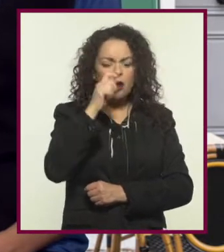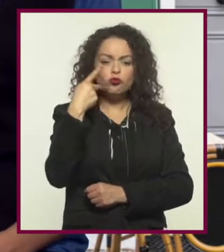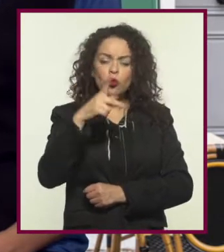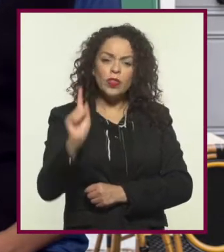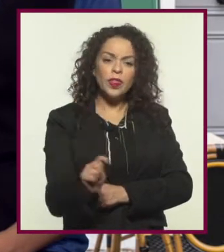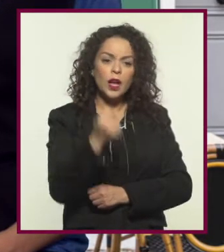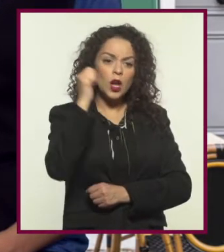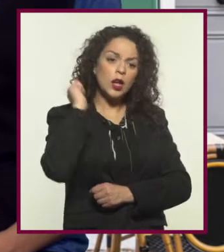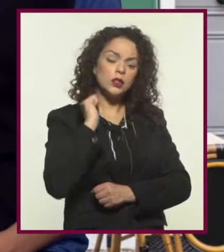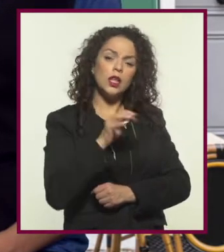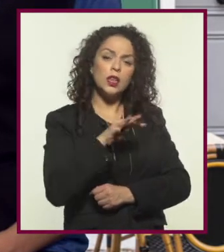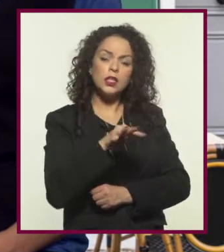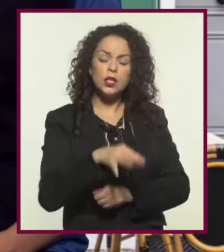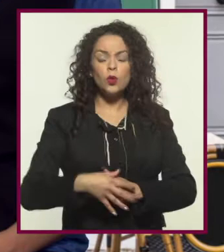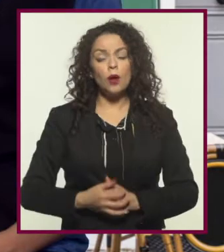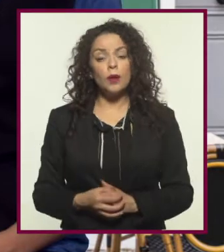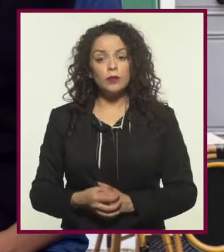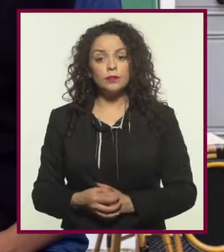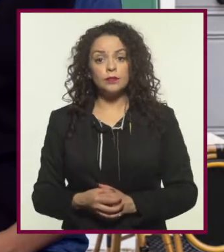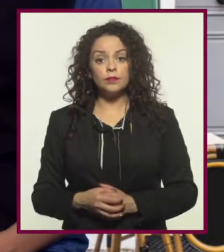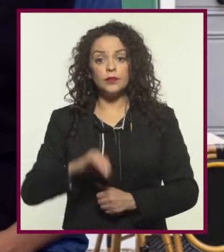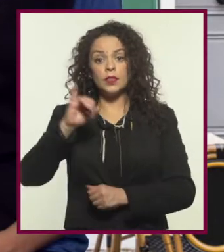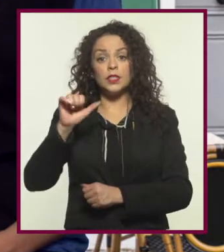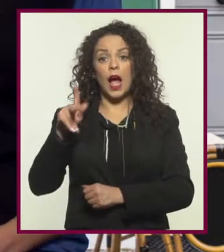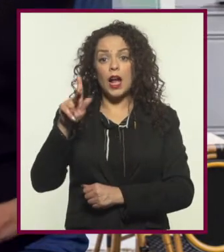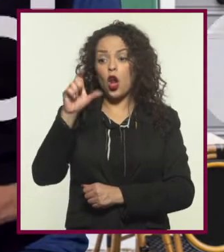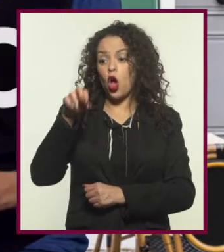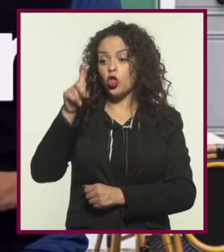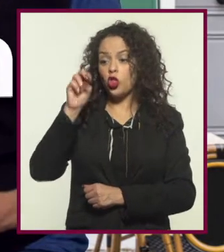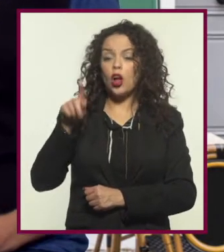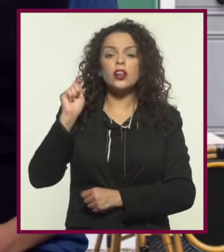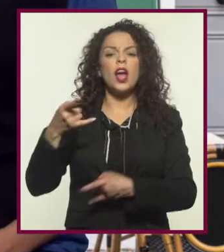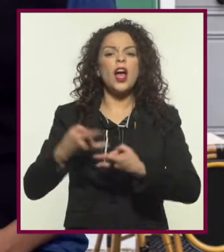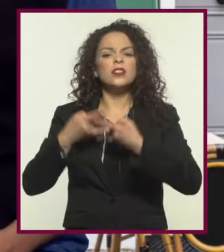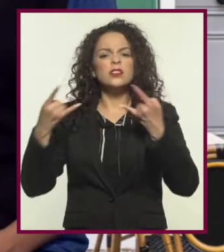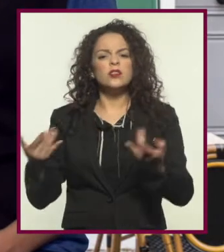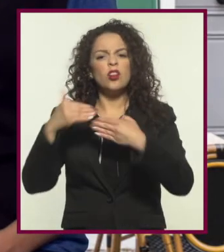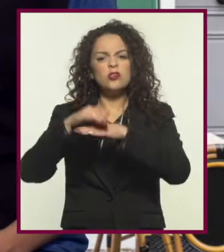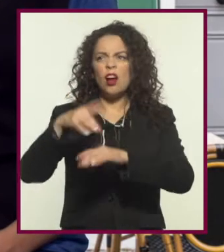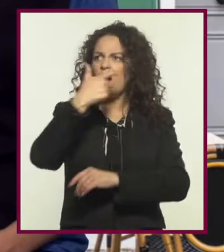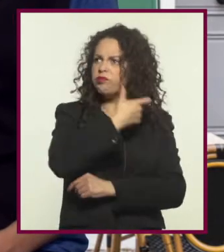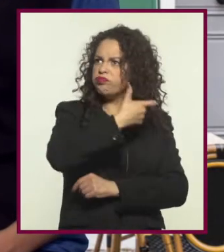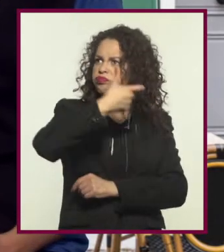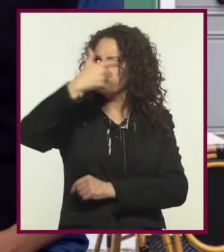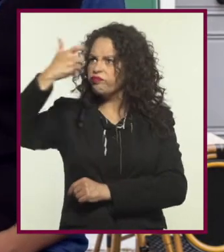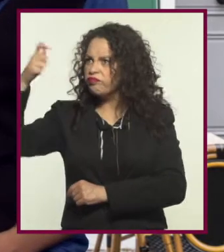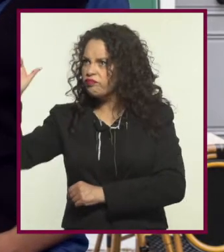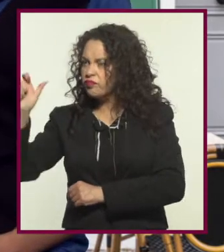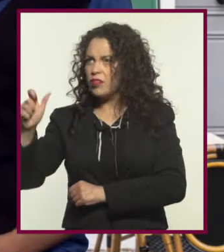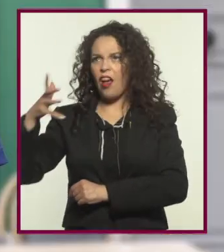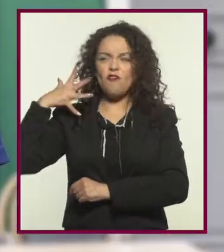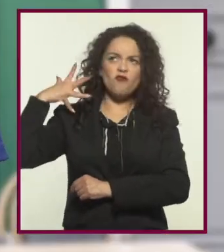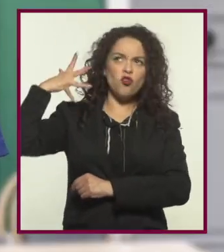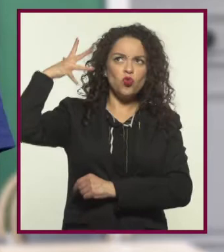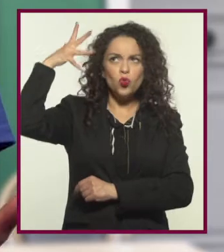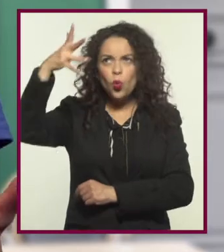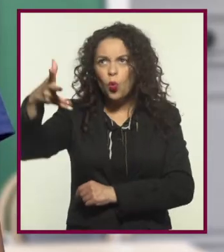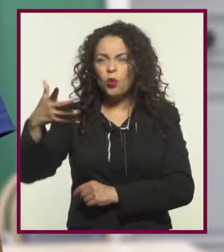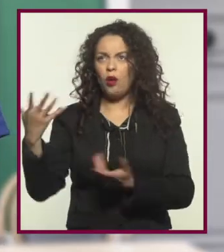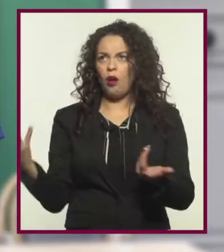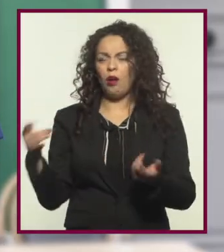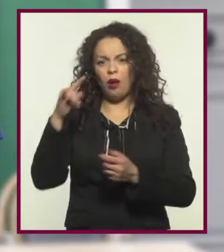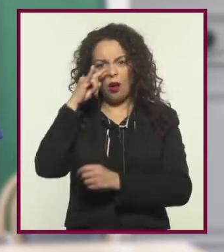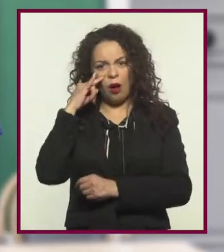conocimiento de la tecnología del siglo XIX. Jack London también escribió historias sobre extraterrestres, sobre el